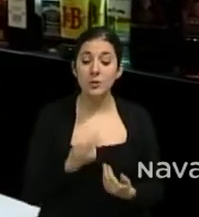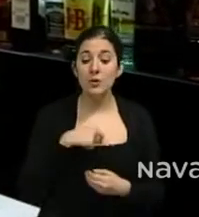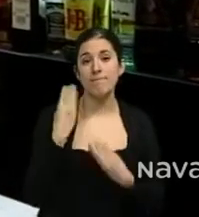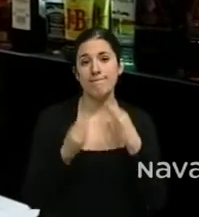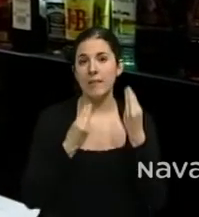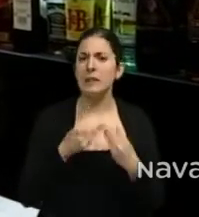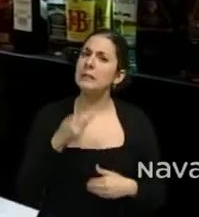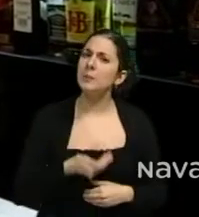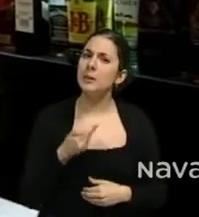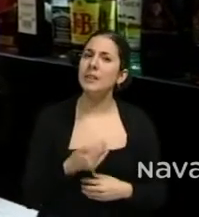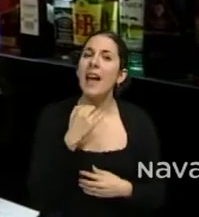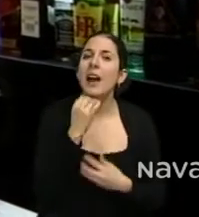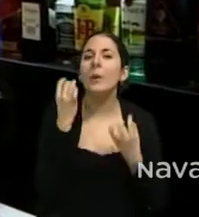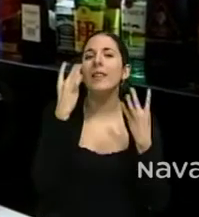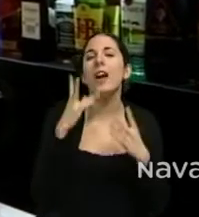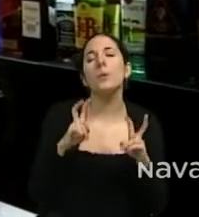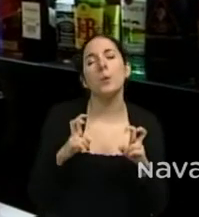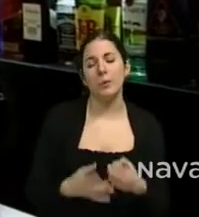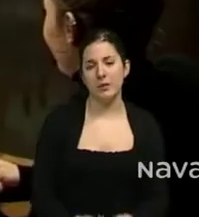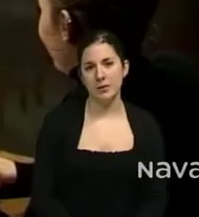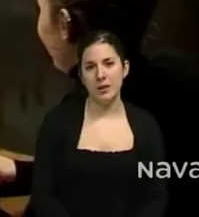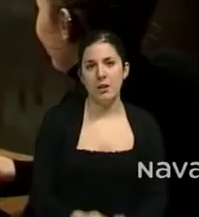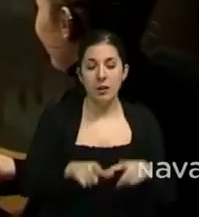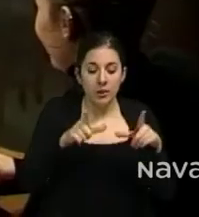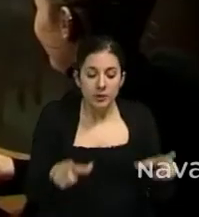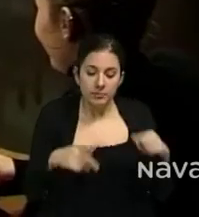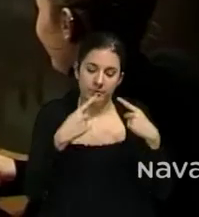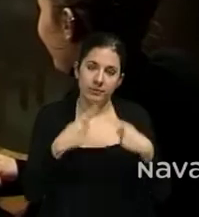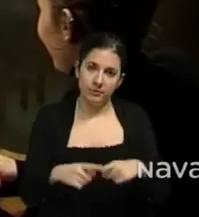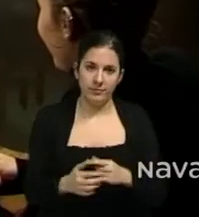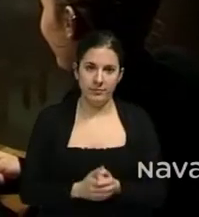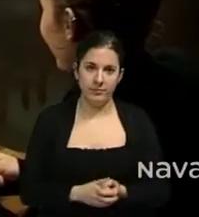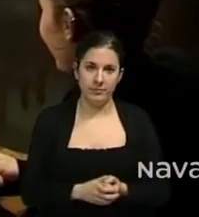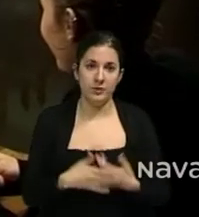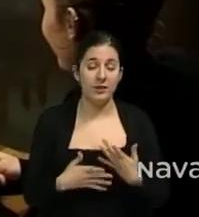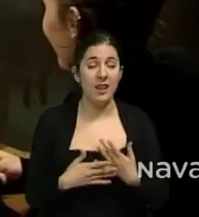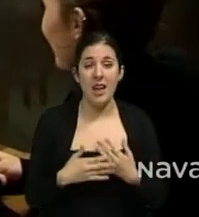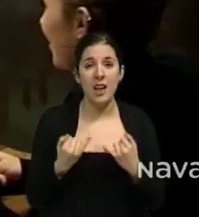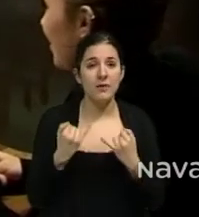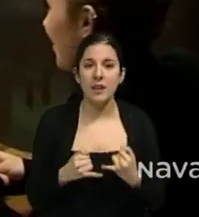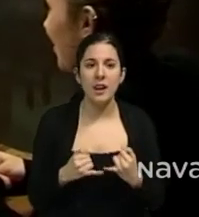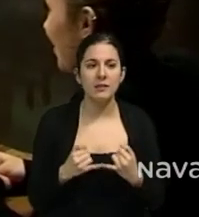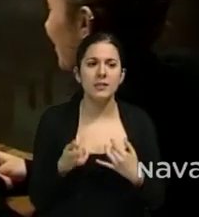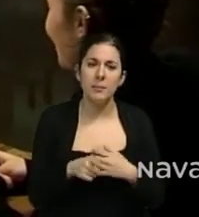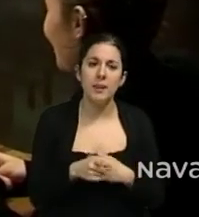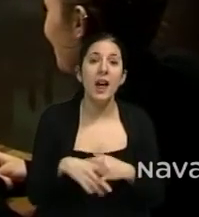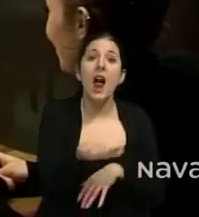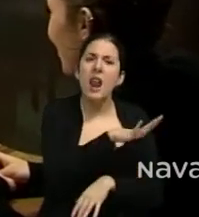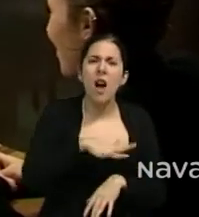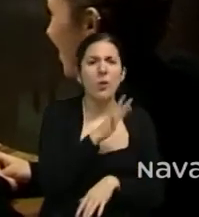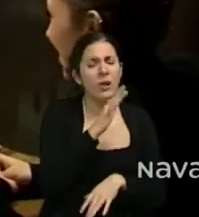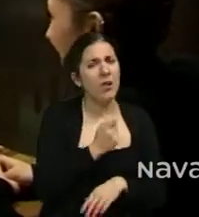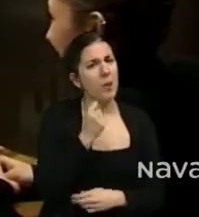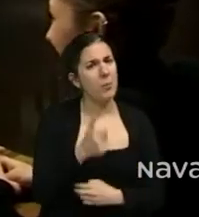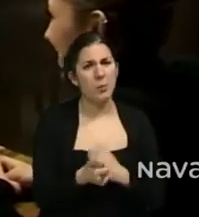aportásemos una idea nueva, un local distinto y al final revitalizar un poco esta zona que ahora